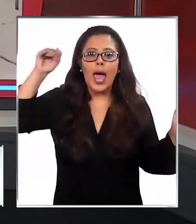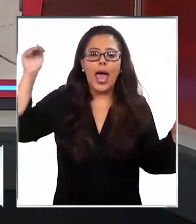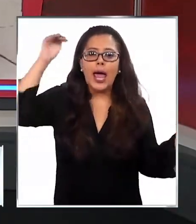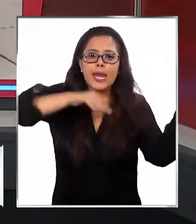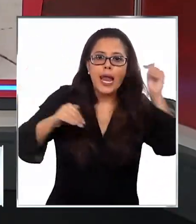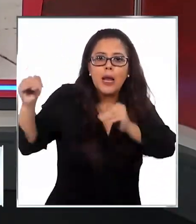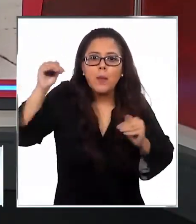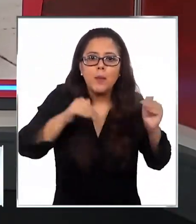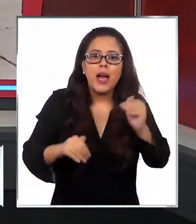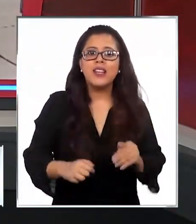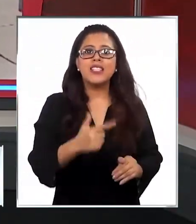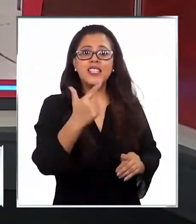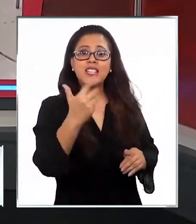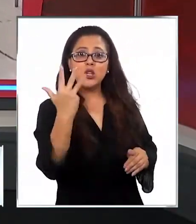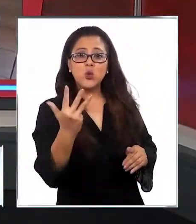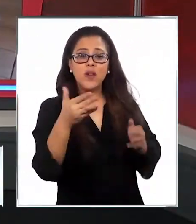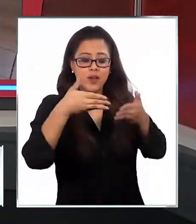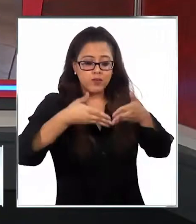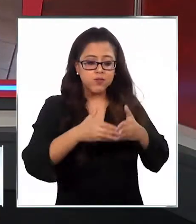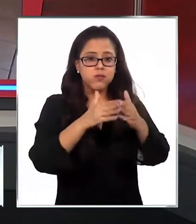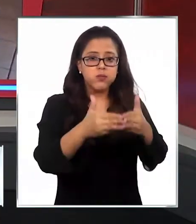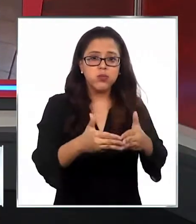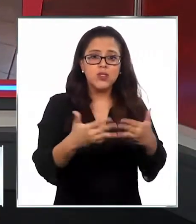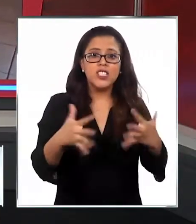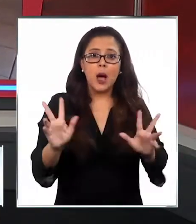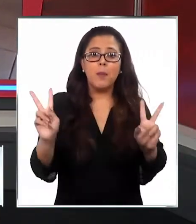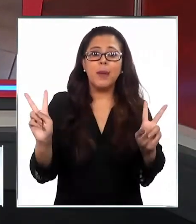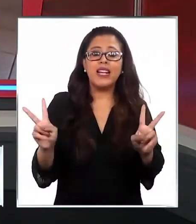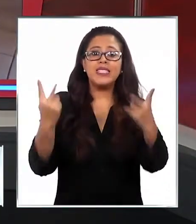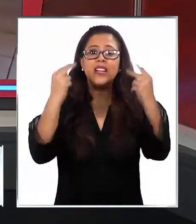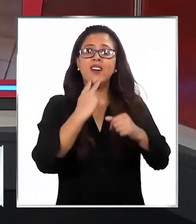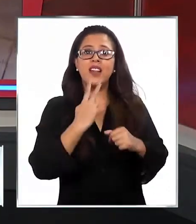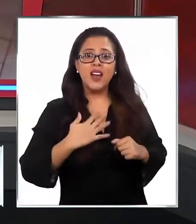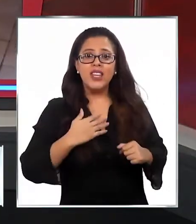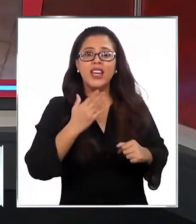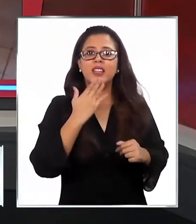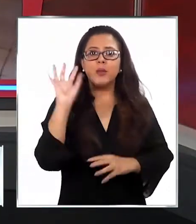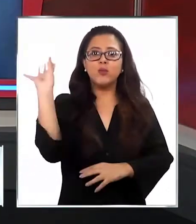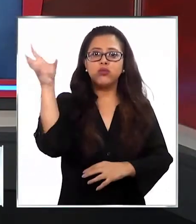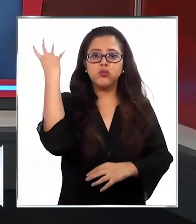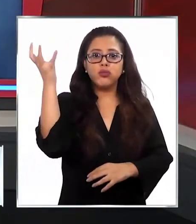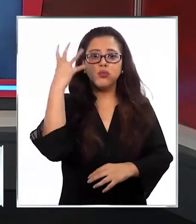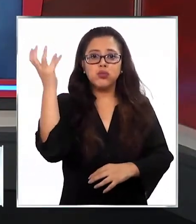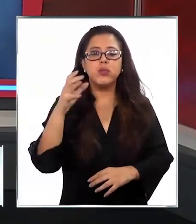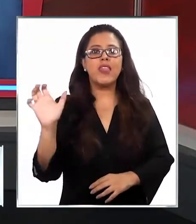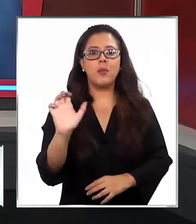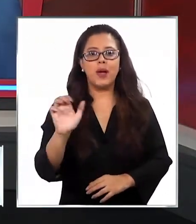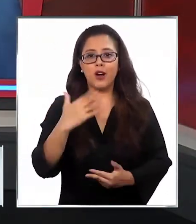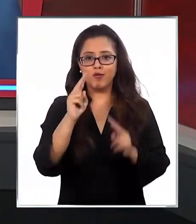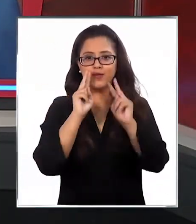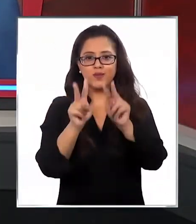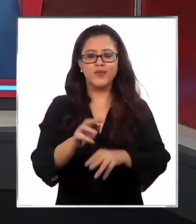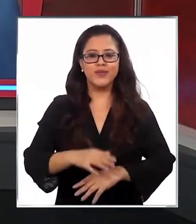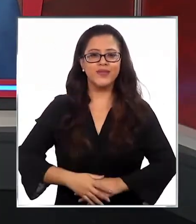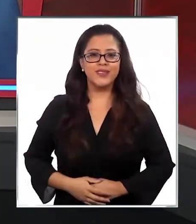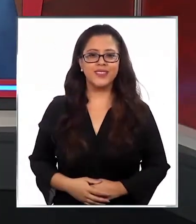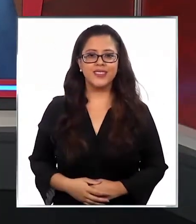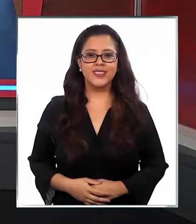79 embarcaciones fueron equipadas con balsas salvavidas y balizas de emergencia. Y TV Patagonia con esta nota.